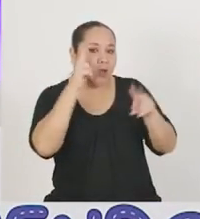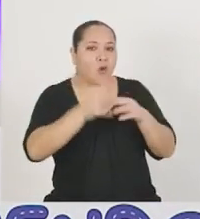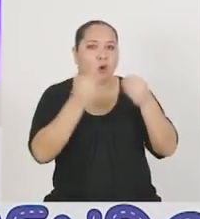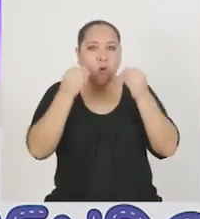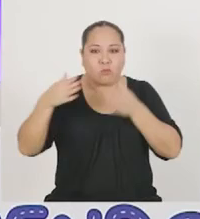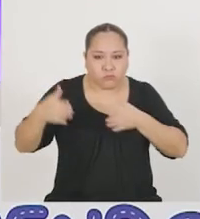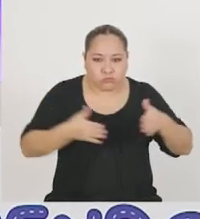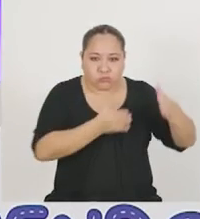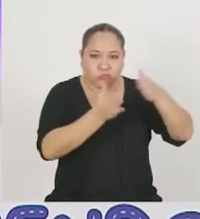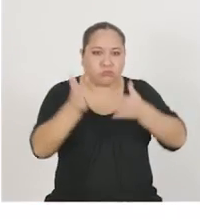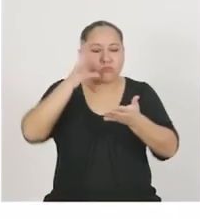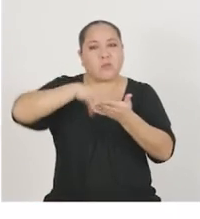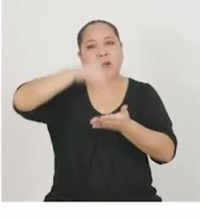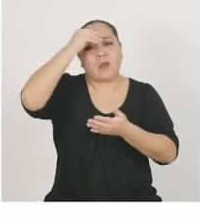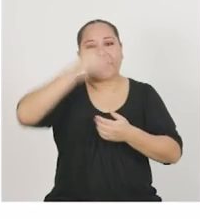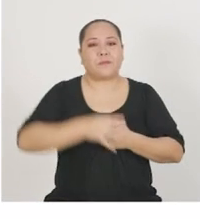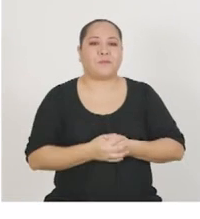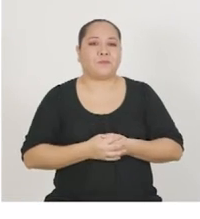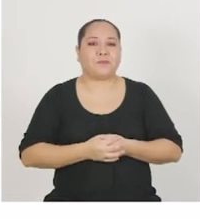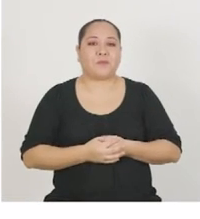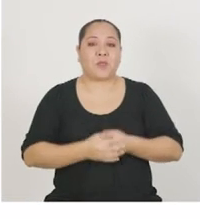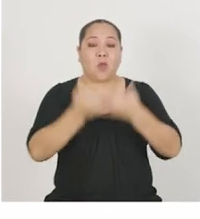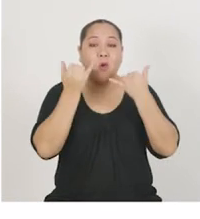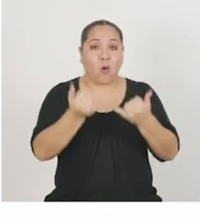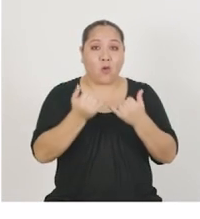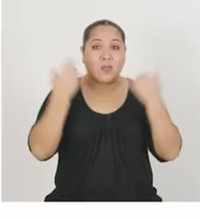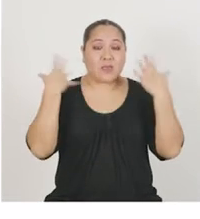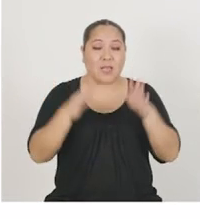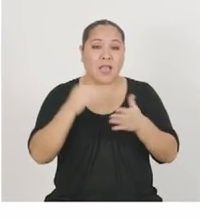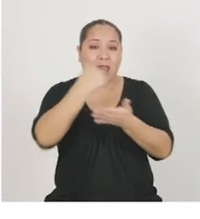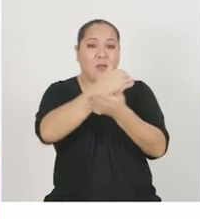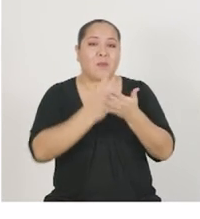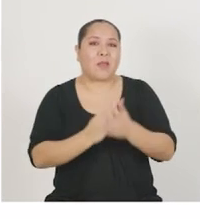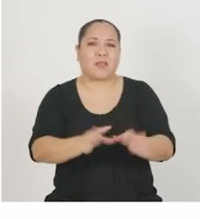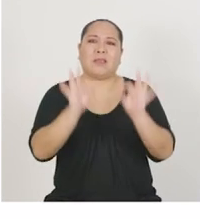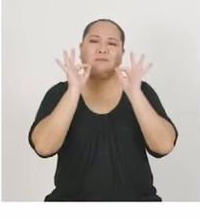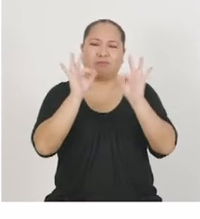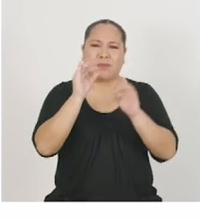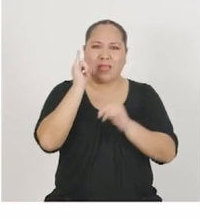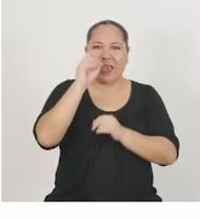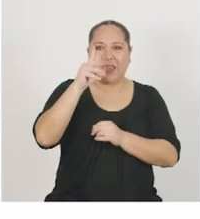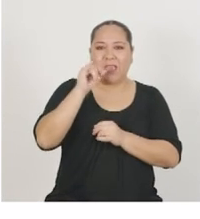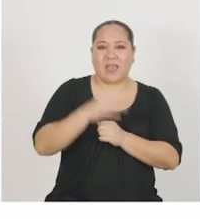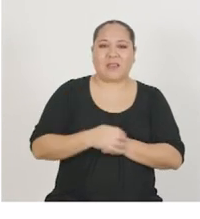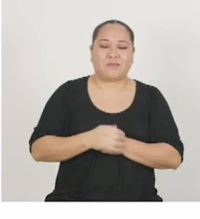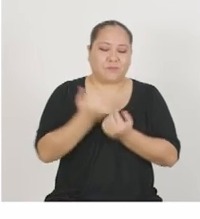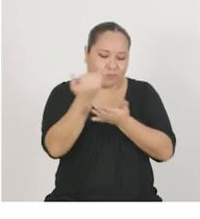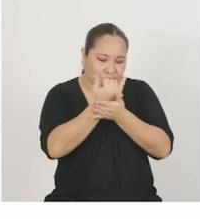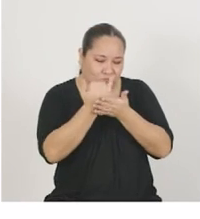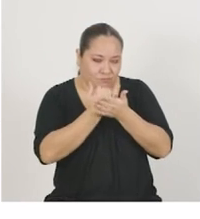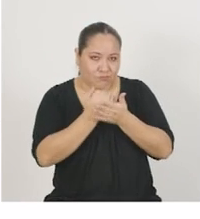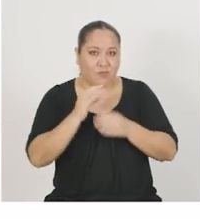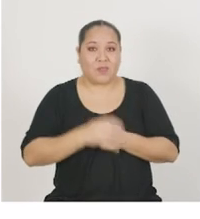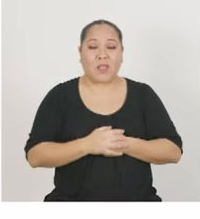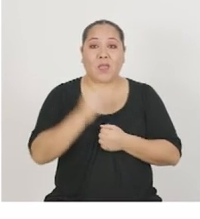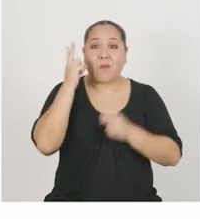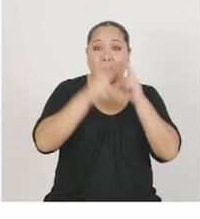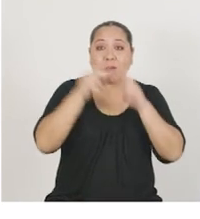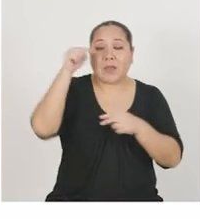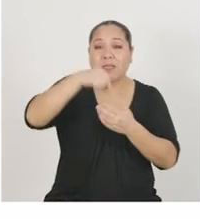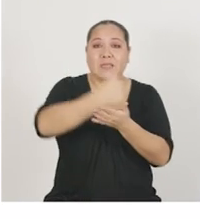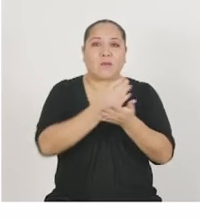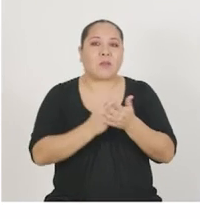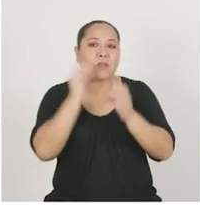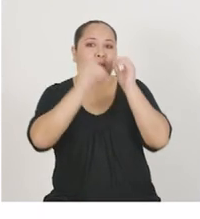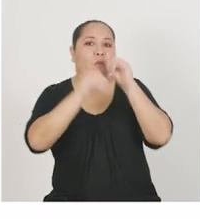veremos cómo vamos en nuestro camino de aprendizaje. Hoy se abarcó la fase IDEAR de Design Thinking y vimos que